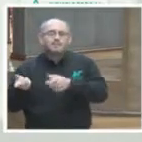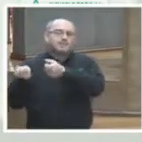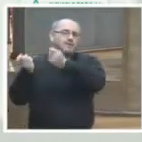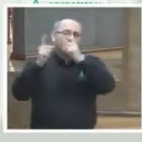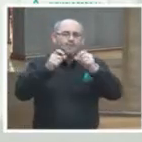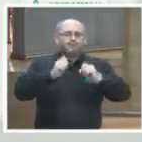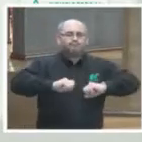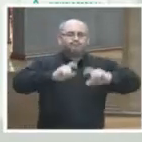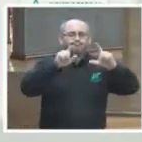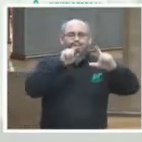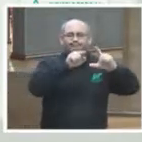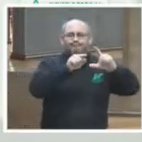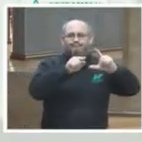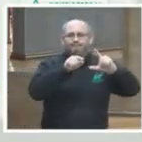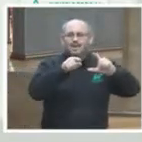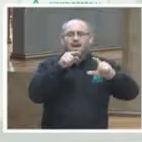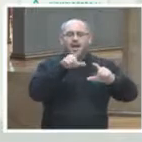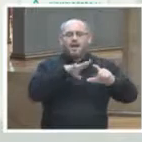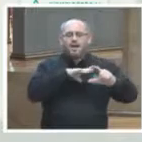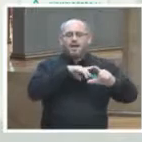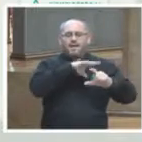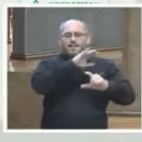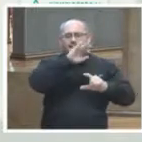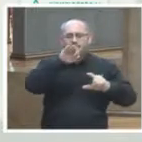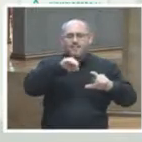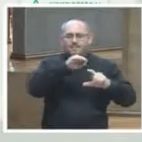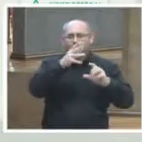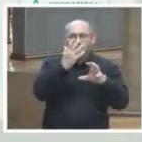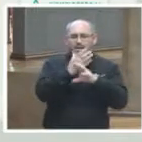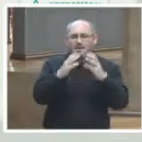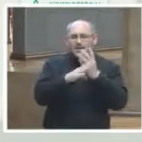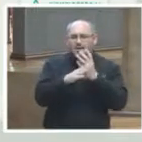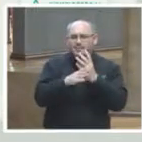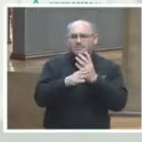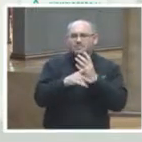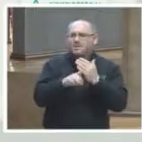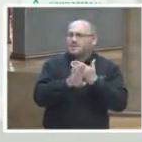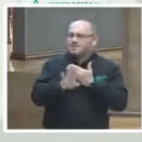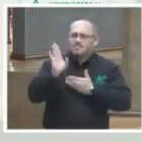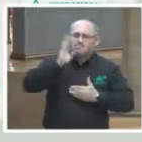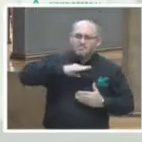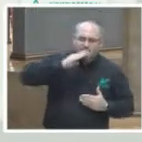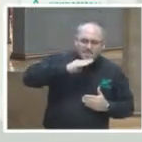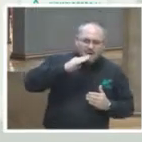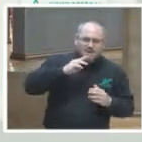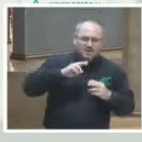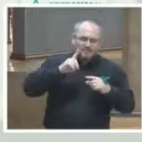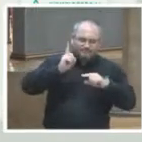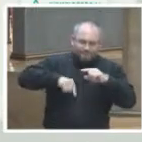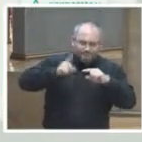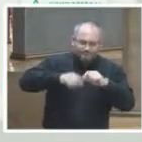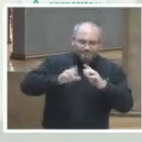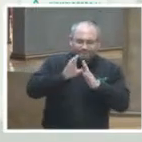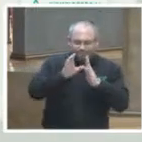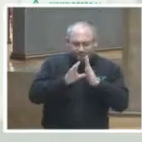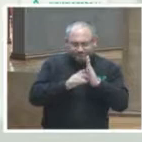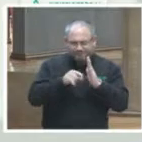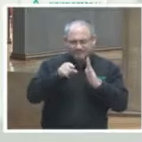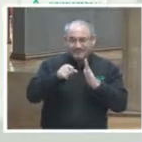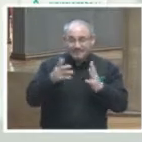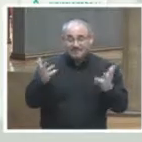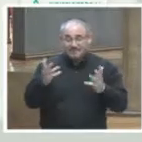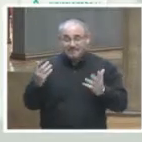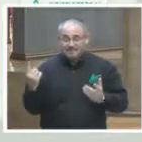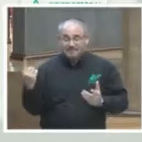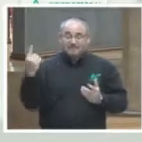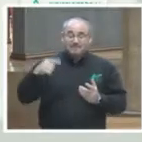en el que se ubican todas las acciones de inconstitucionalidad que dicta o que emite la suprema